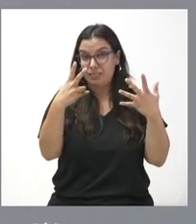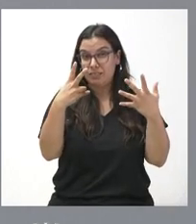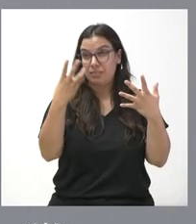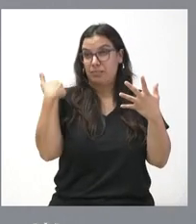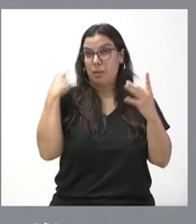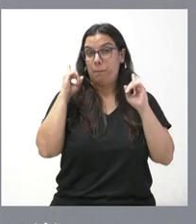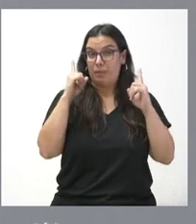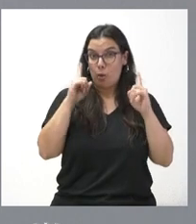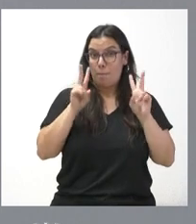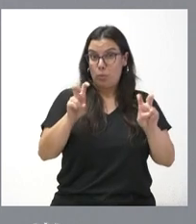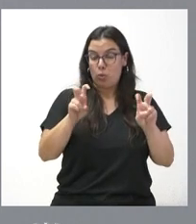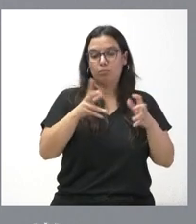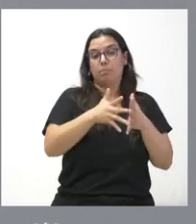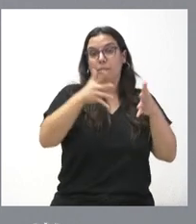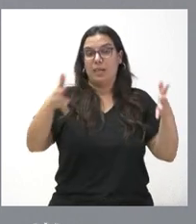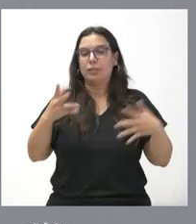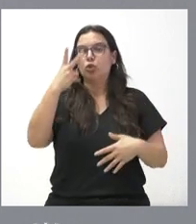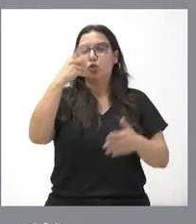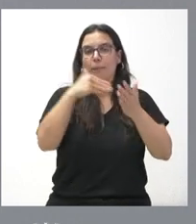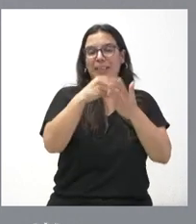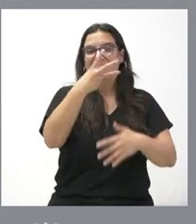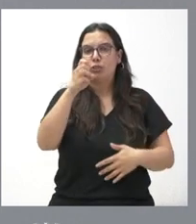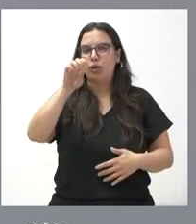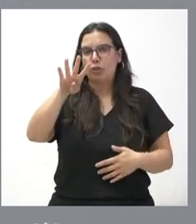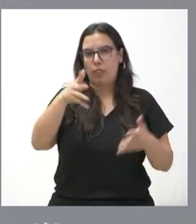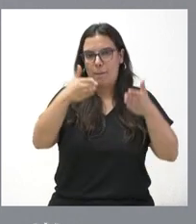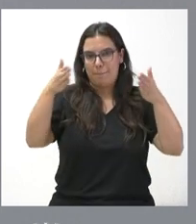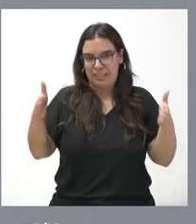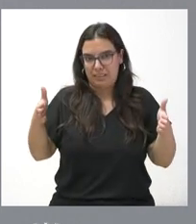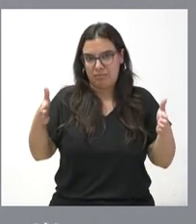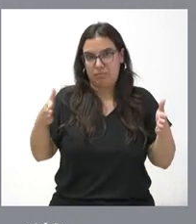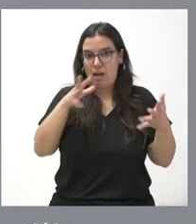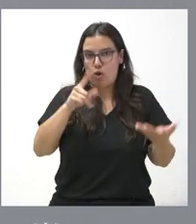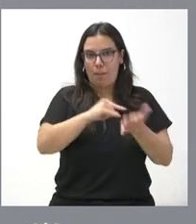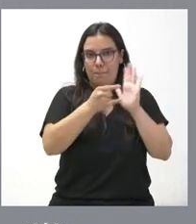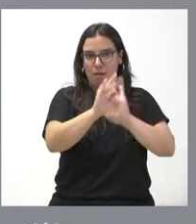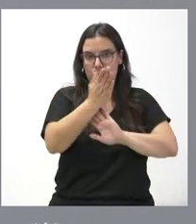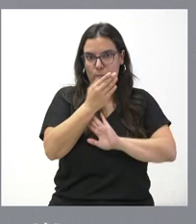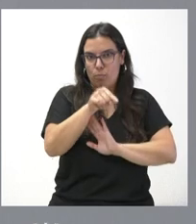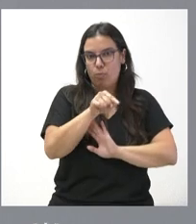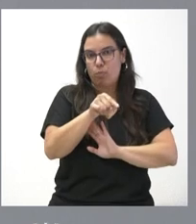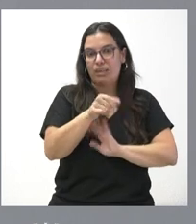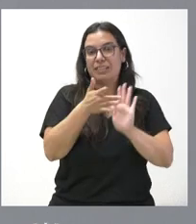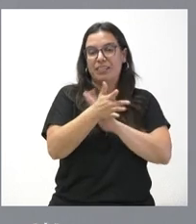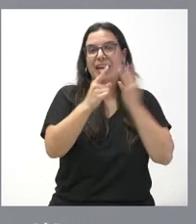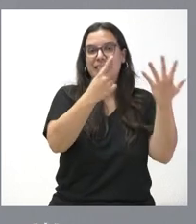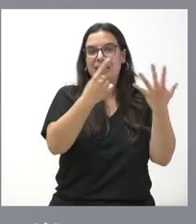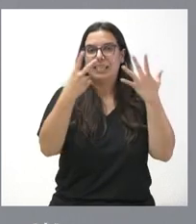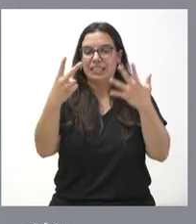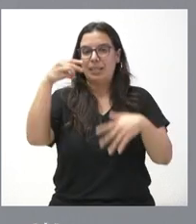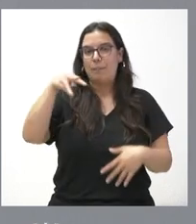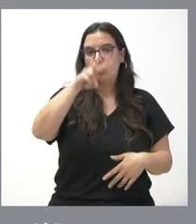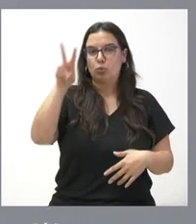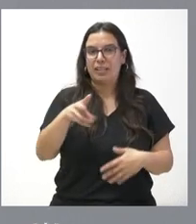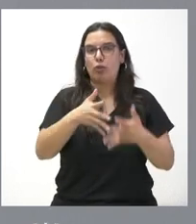estaba en el plan inicial, a 2.314, que están en el actual y aumenta, por tanto, en 67 metros